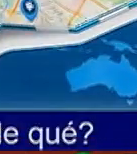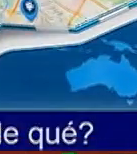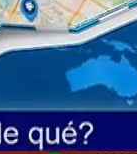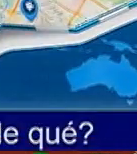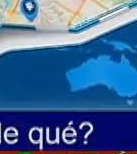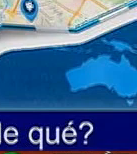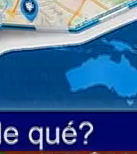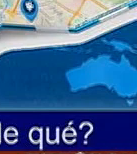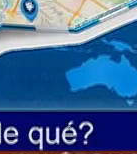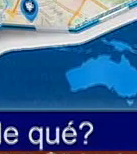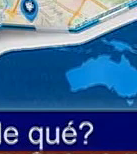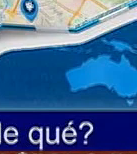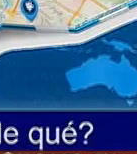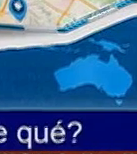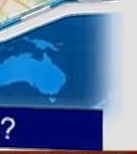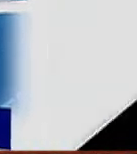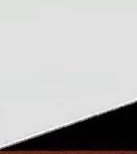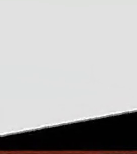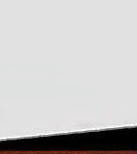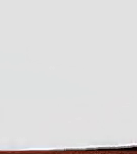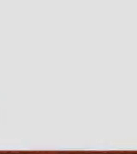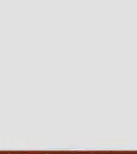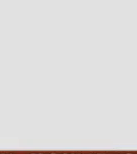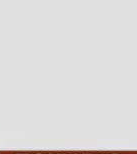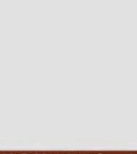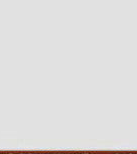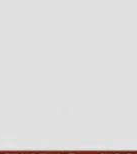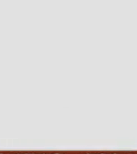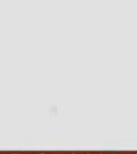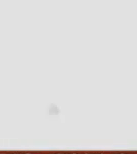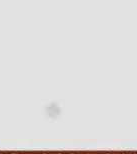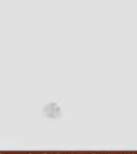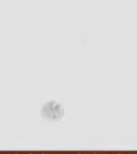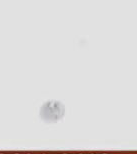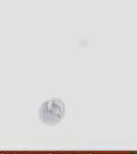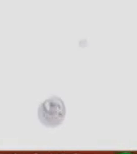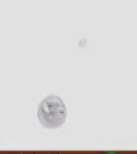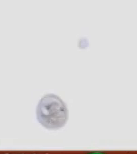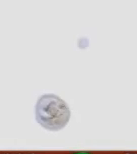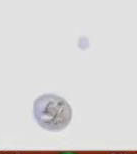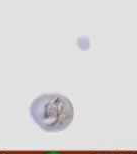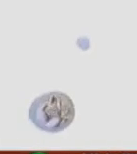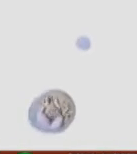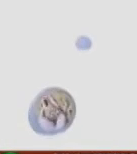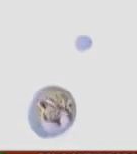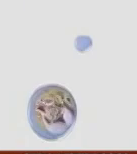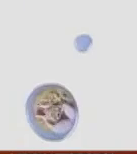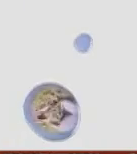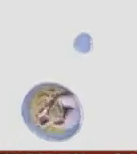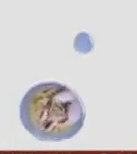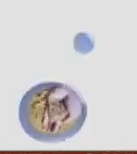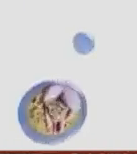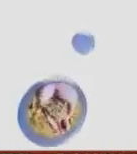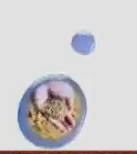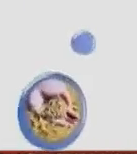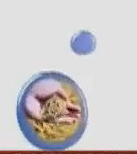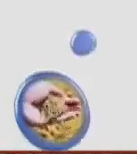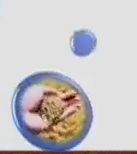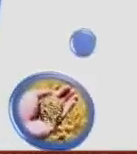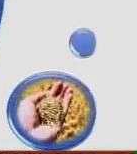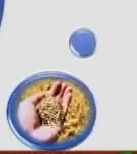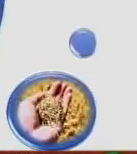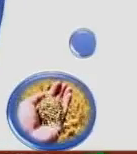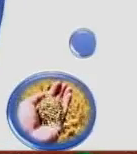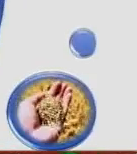si me permite sana Cristina quisiera comentar que este tipo de cursos requiere de la participación activa de todos en la